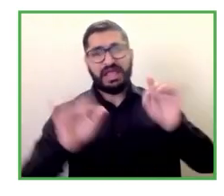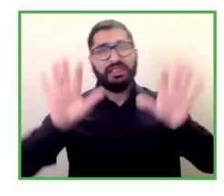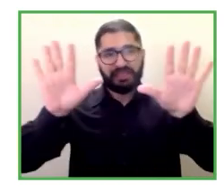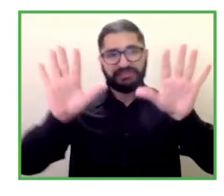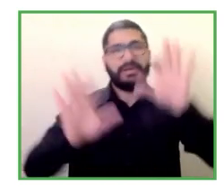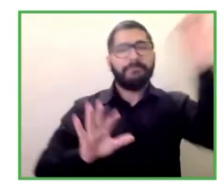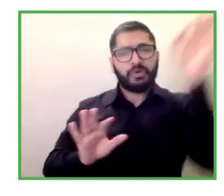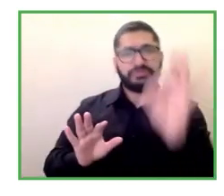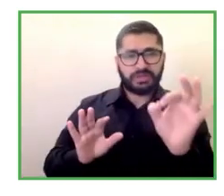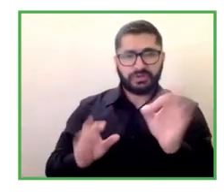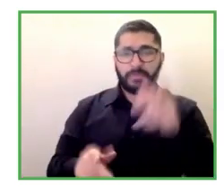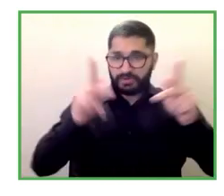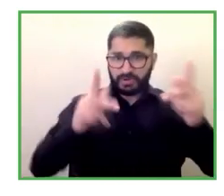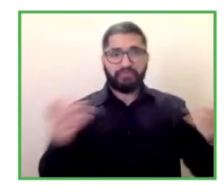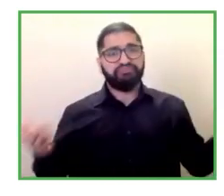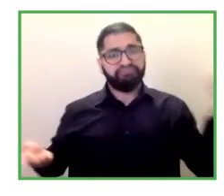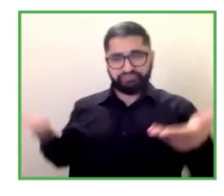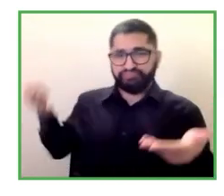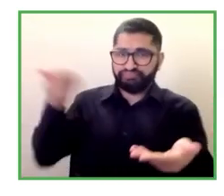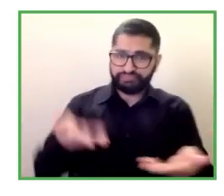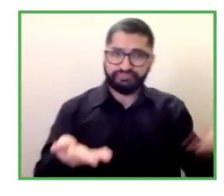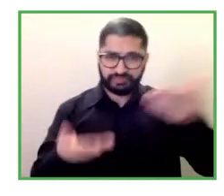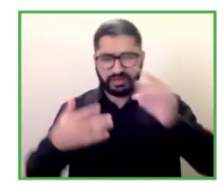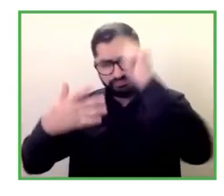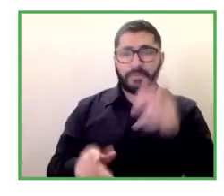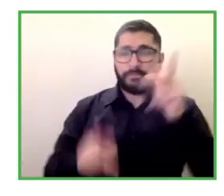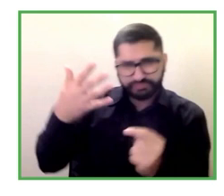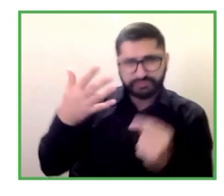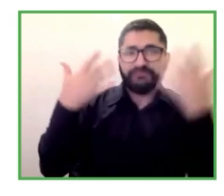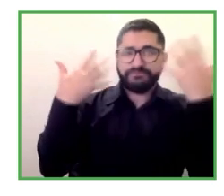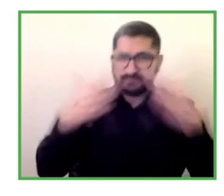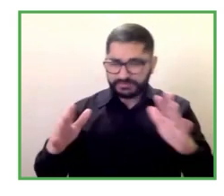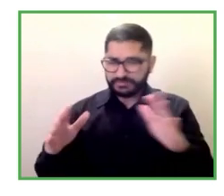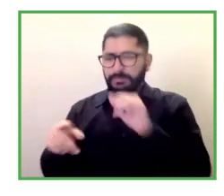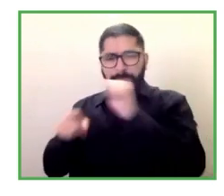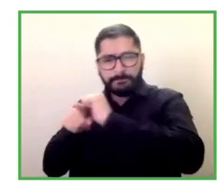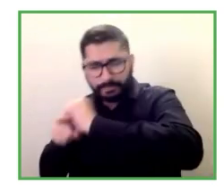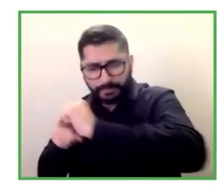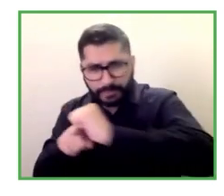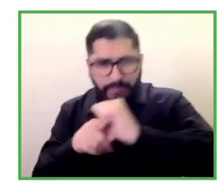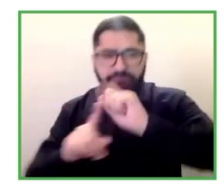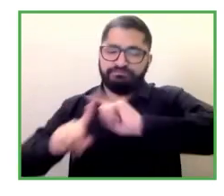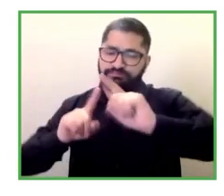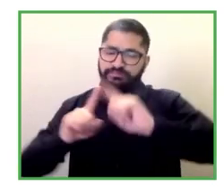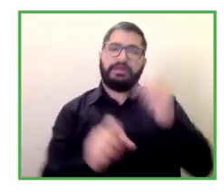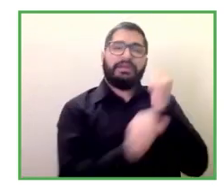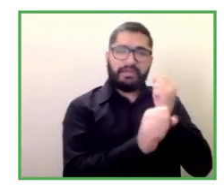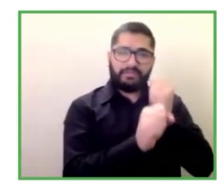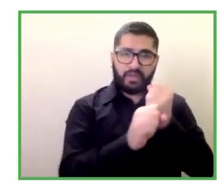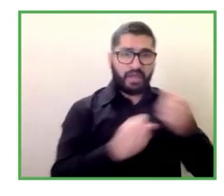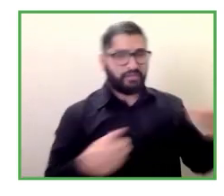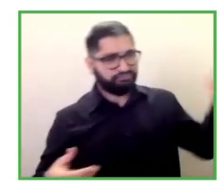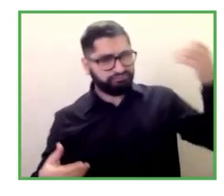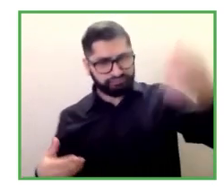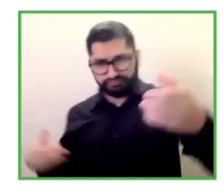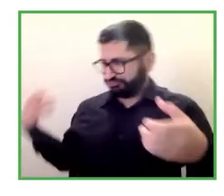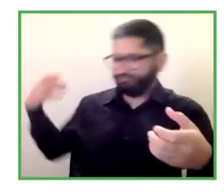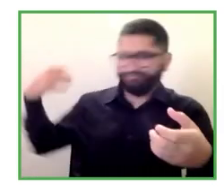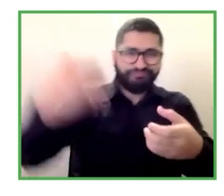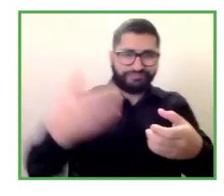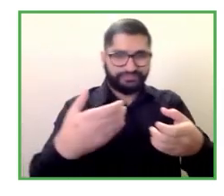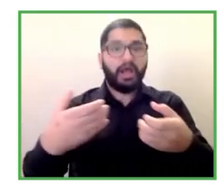prepararse para el trabajo llegar al trabajo incluso acceder a oportunidades